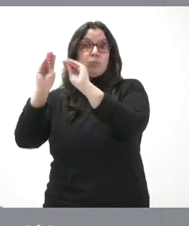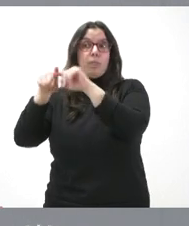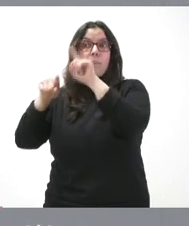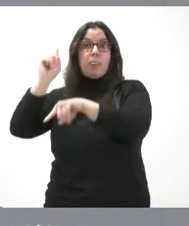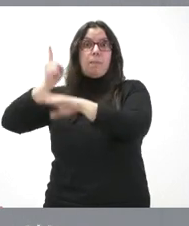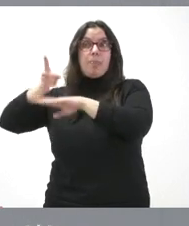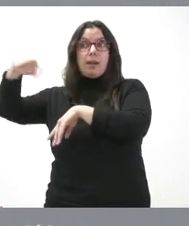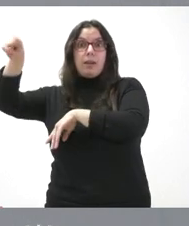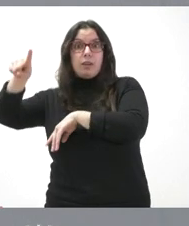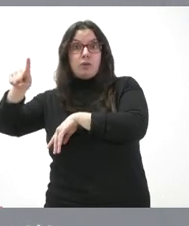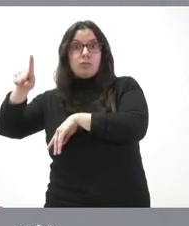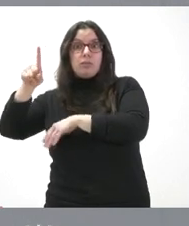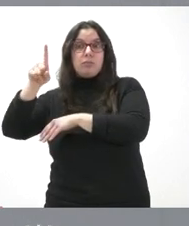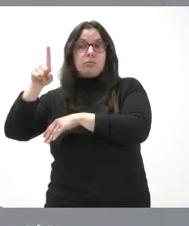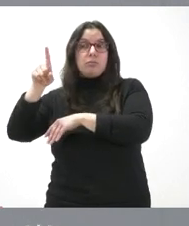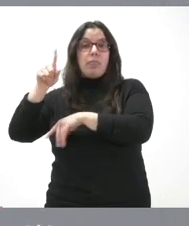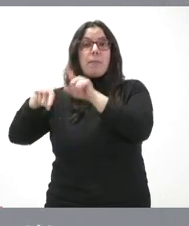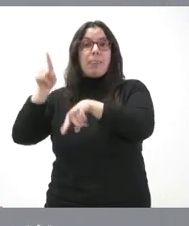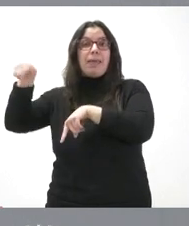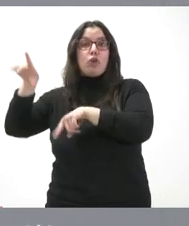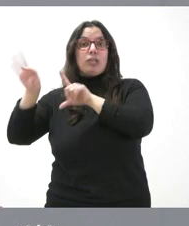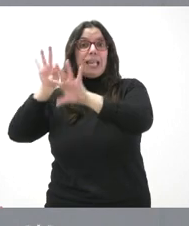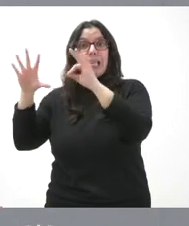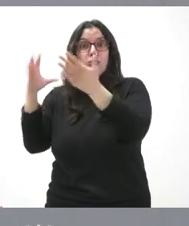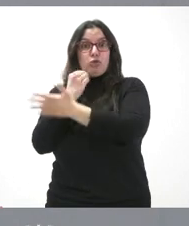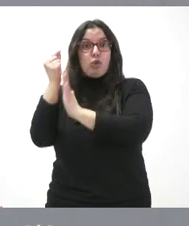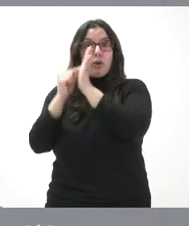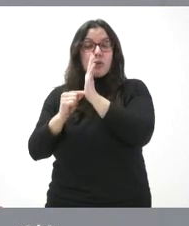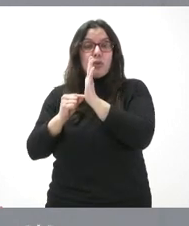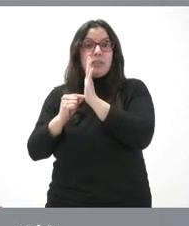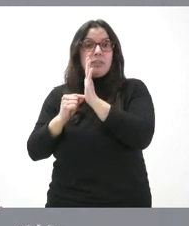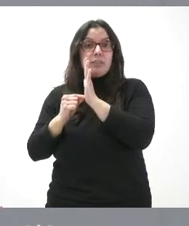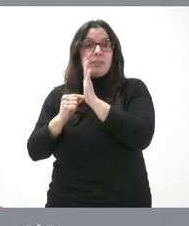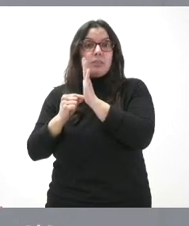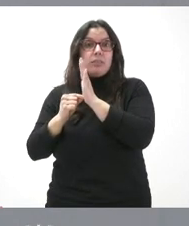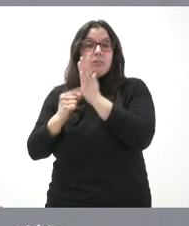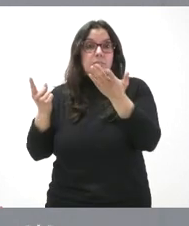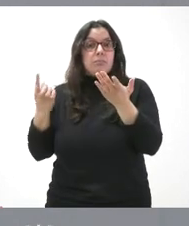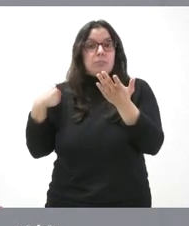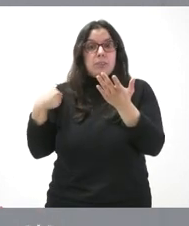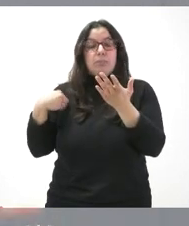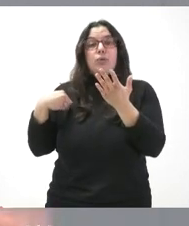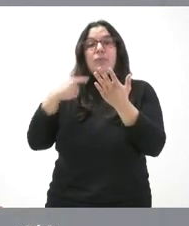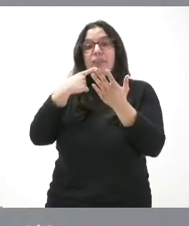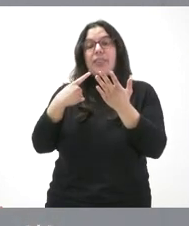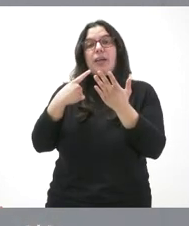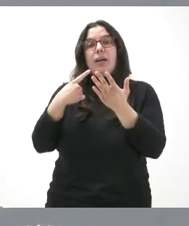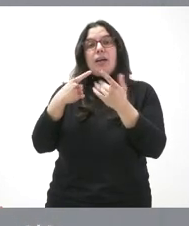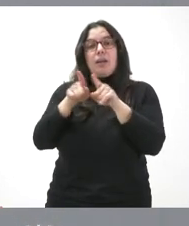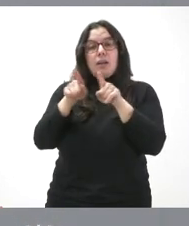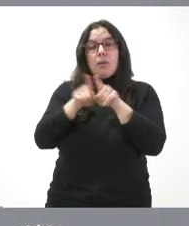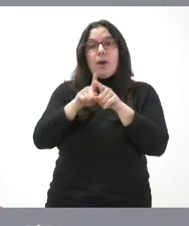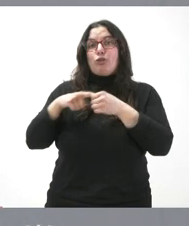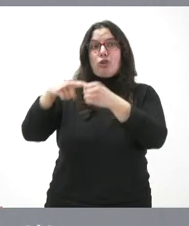separatistas. Se haga una financiación a la carta de los partidos separatistas. Que se establece claramente que existe un déficit de serenidad